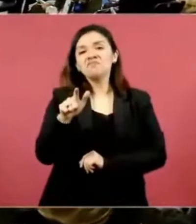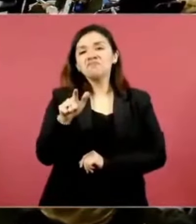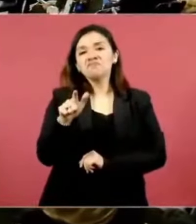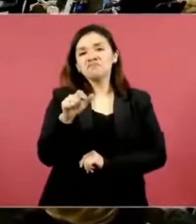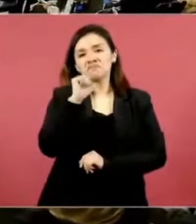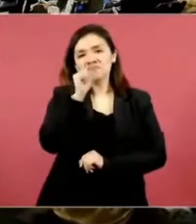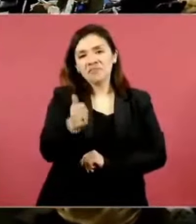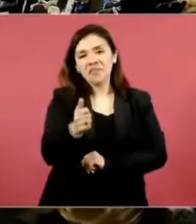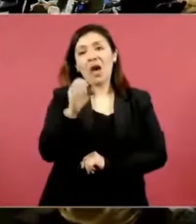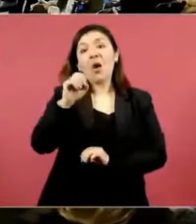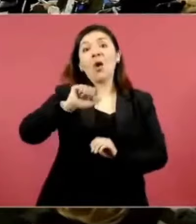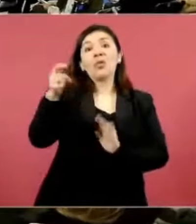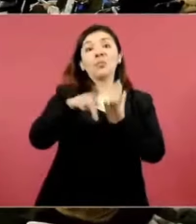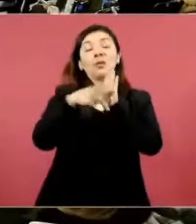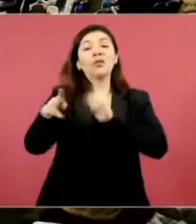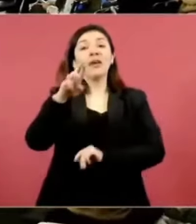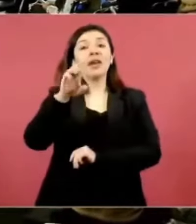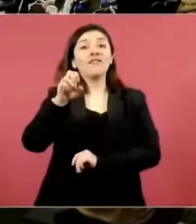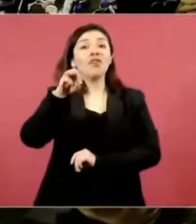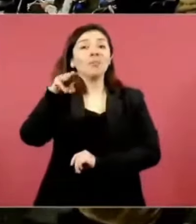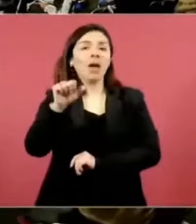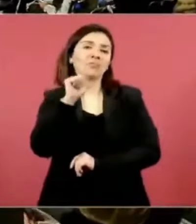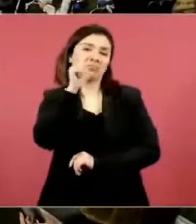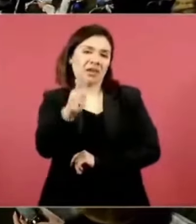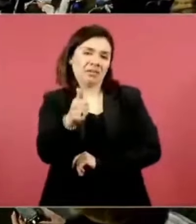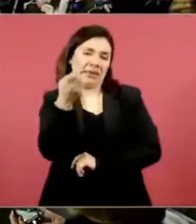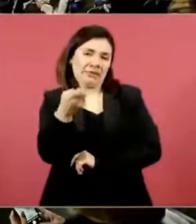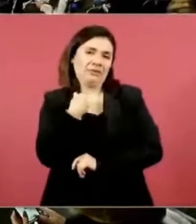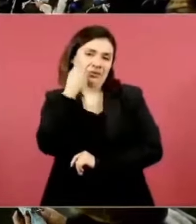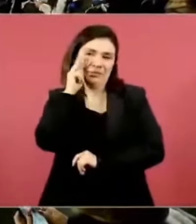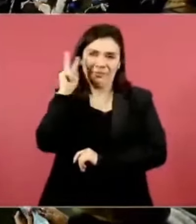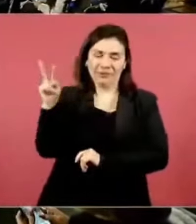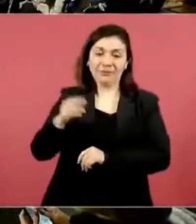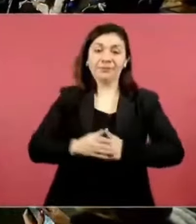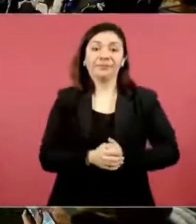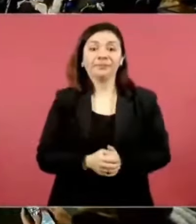ni en el reforma pero miren ayer